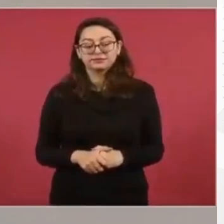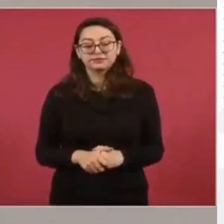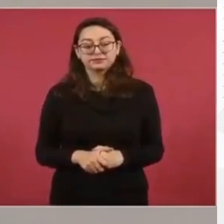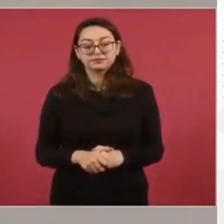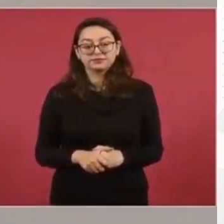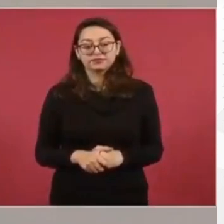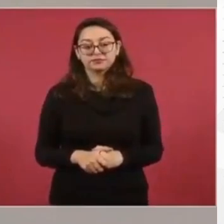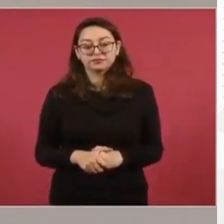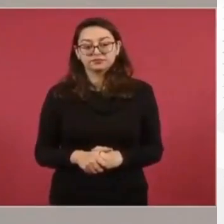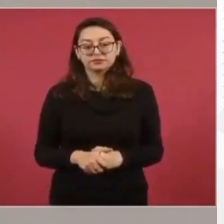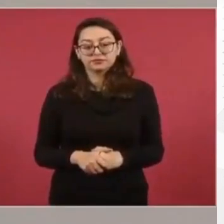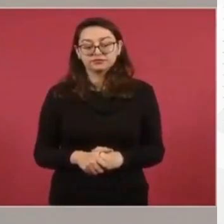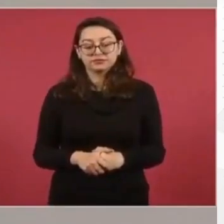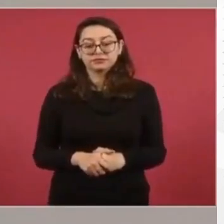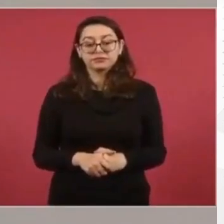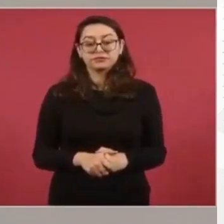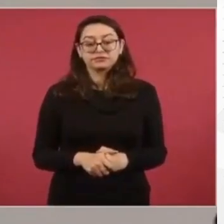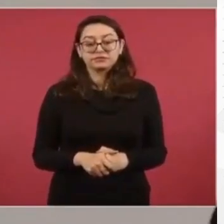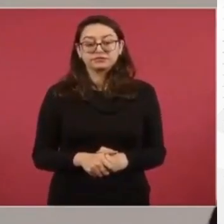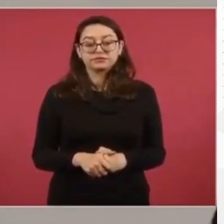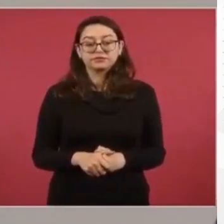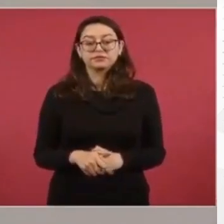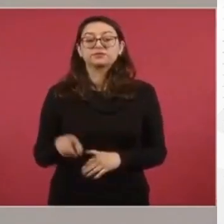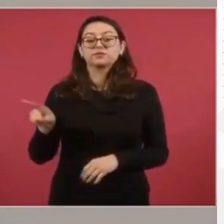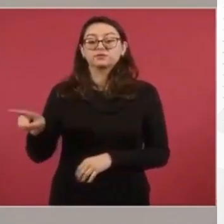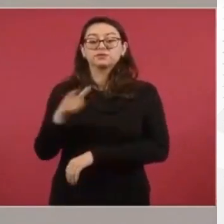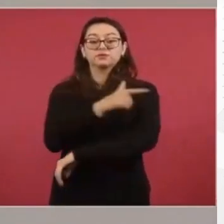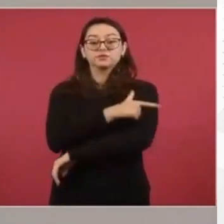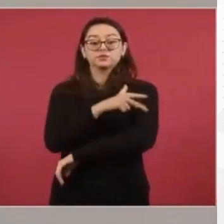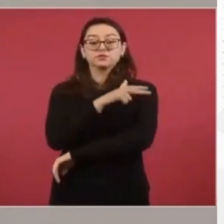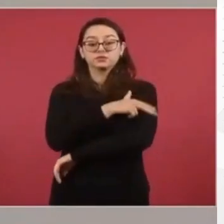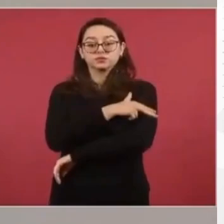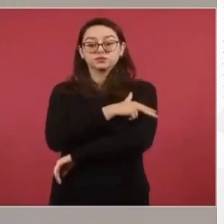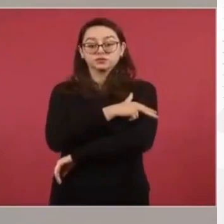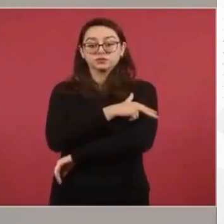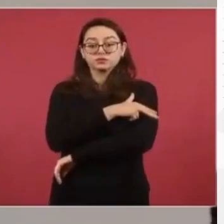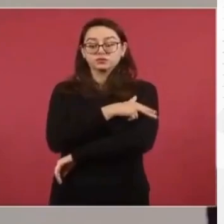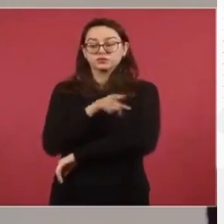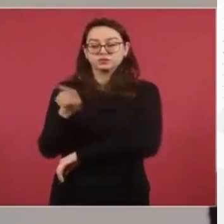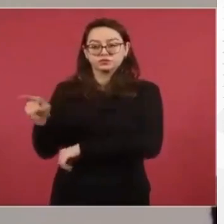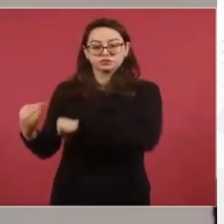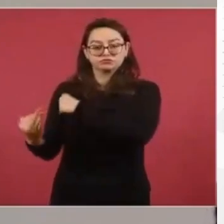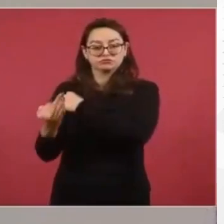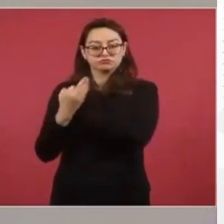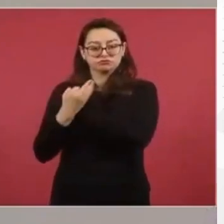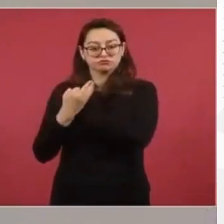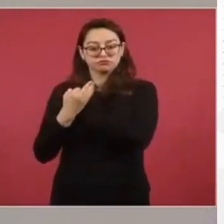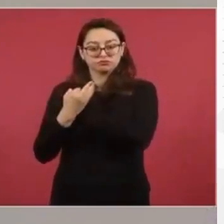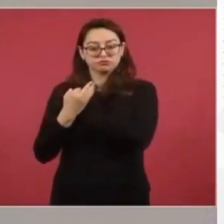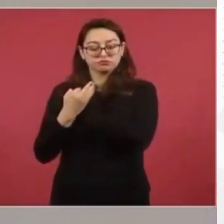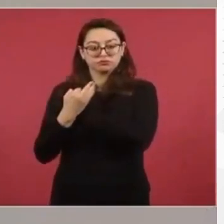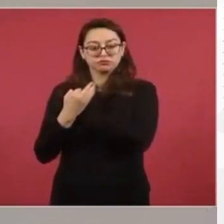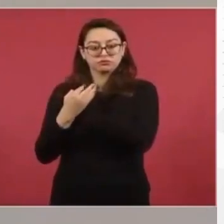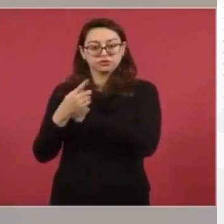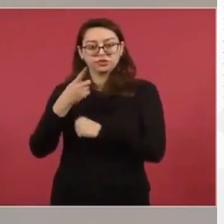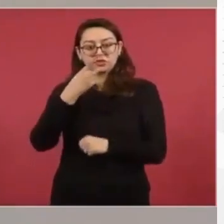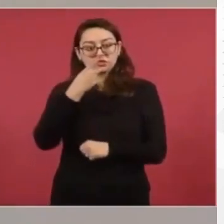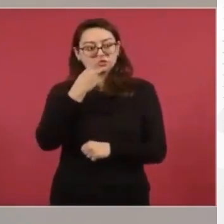Llegaron al grado de decirle al que iba enfrente de ese convoy que me entregaran y que dejaron que la niña se fuera.